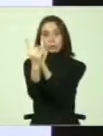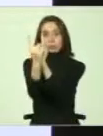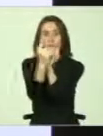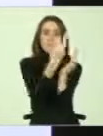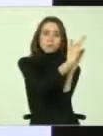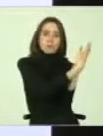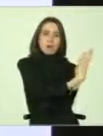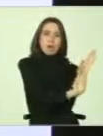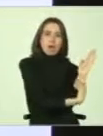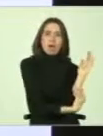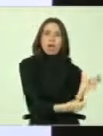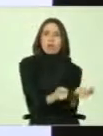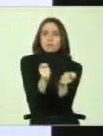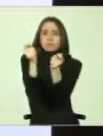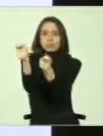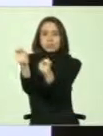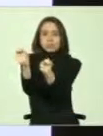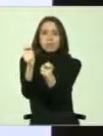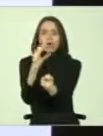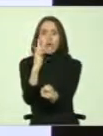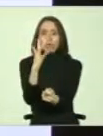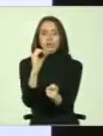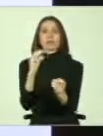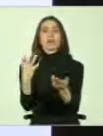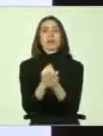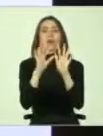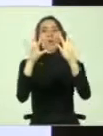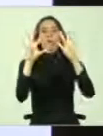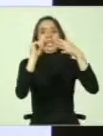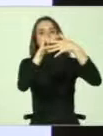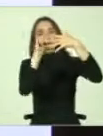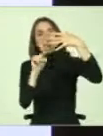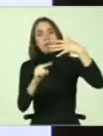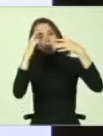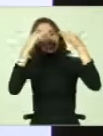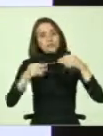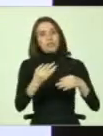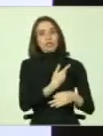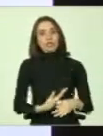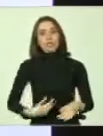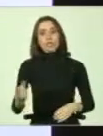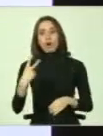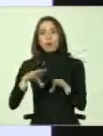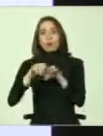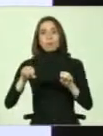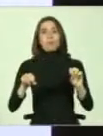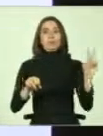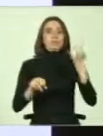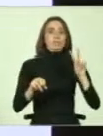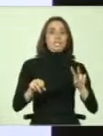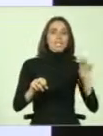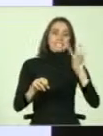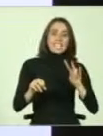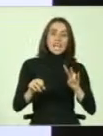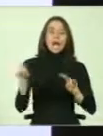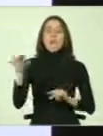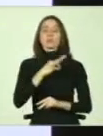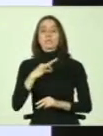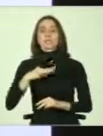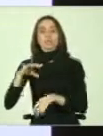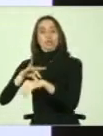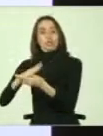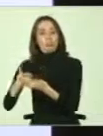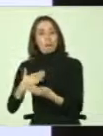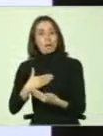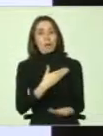un extenso oficio a objeto de poder avanzar en las 10 medidas de gobierno que nos comprometan a los dos. Nosotros hemos aportado, desde el año 2007 a la